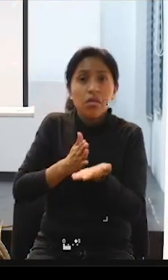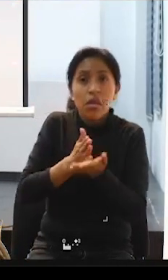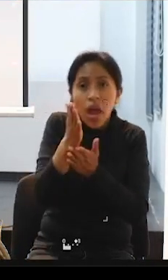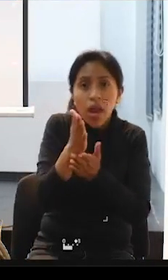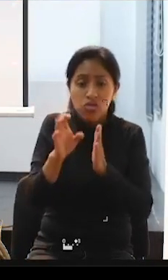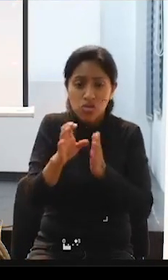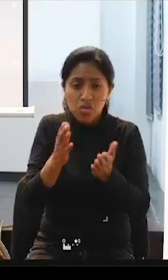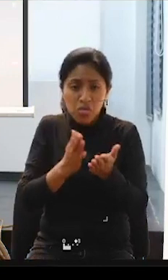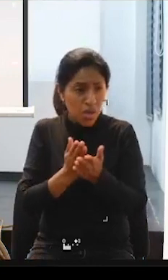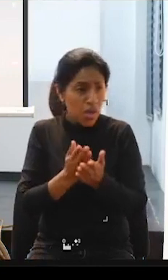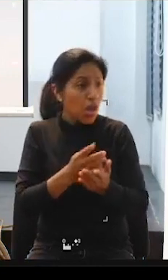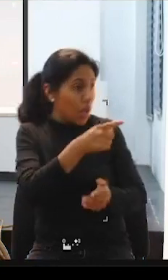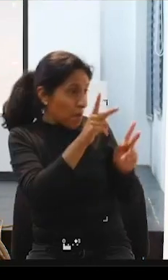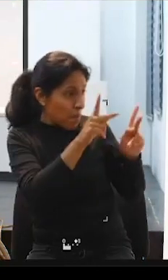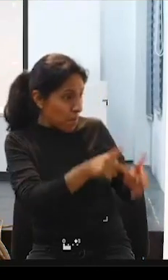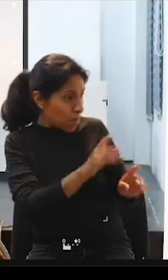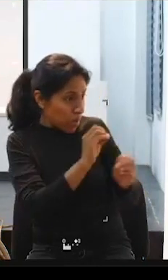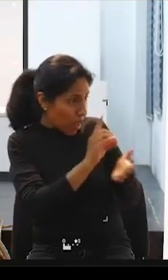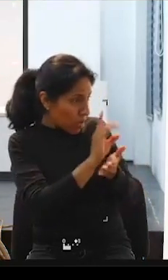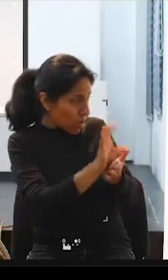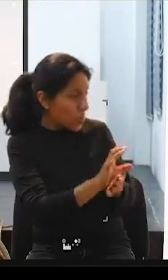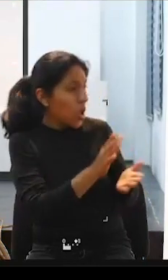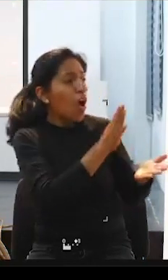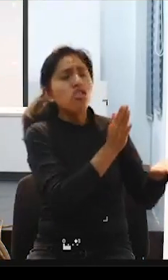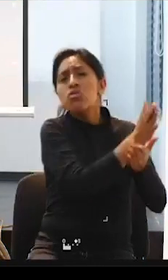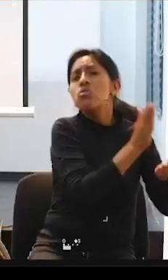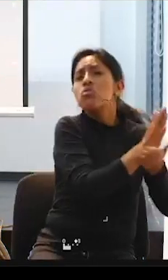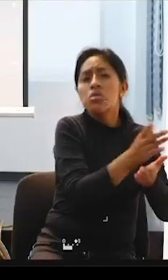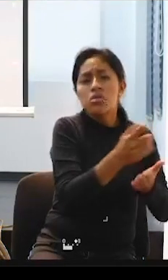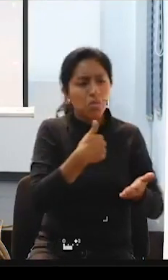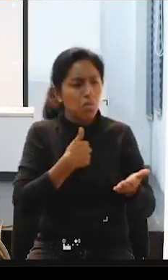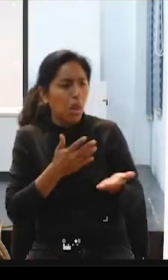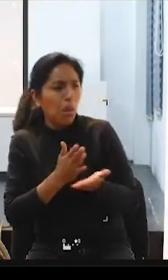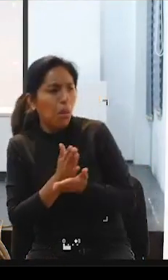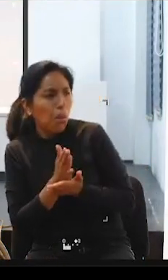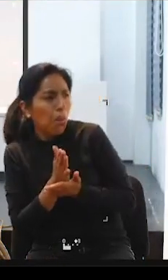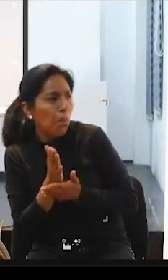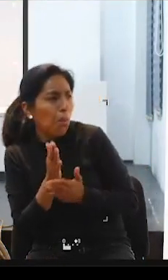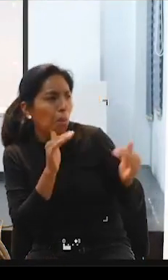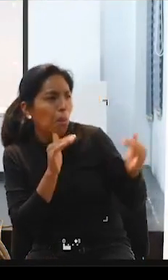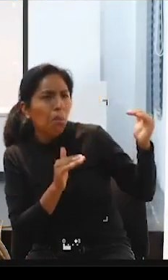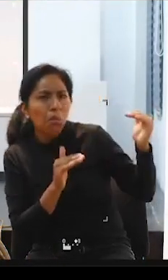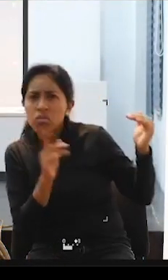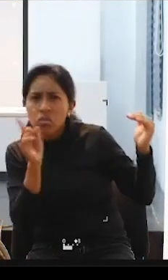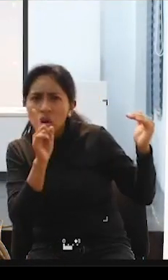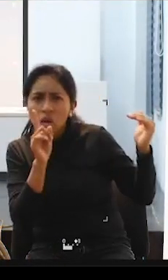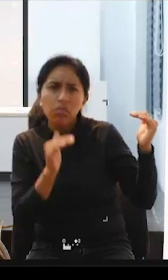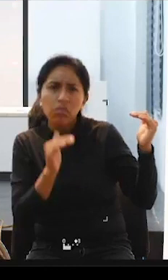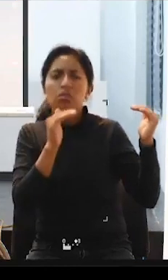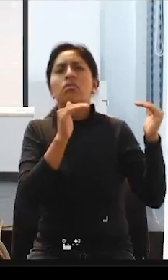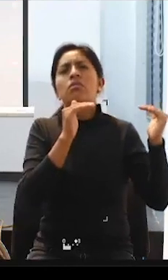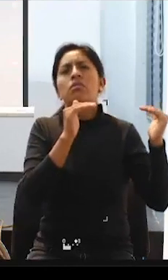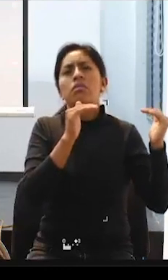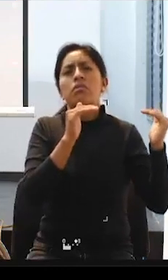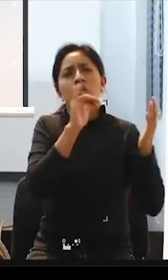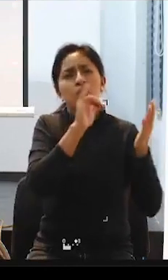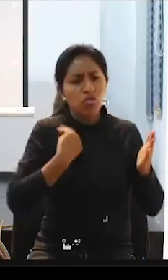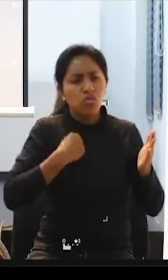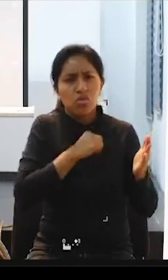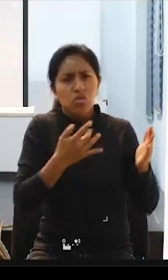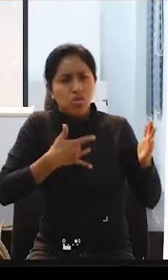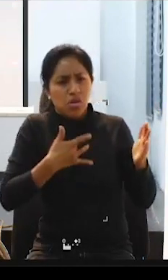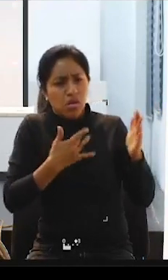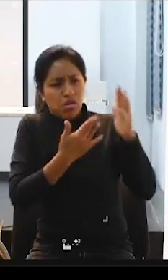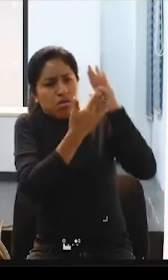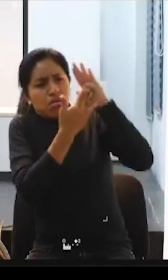legítimos como los de cualquier otra persona. Y así fue, pues, como llegamos al término, personas discriminadas por nuestra